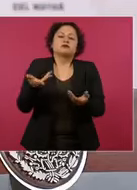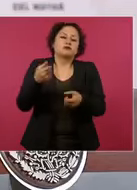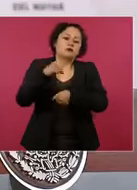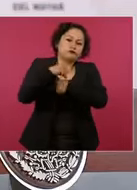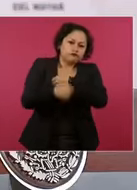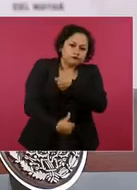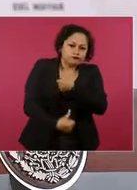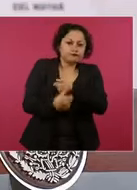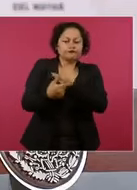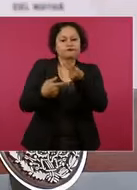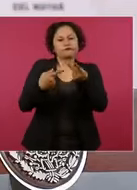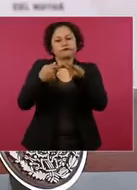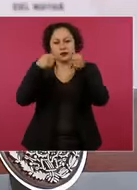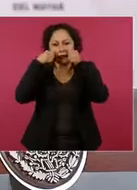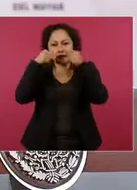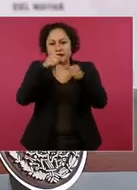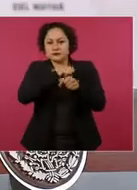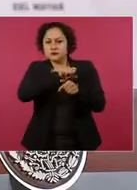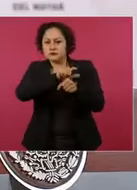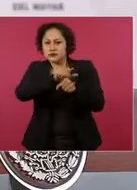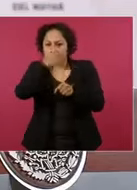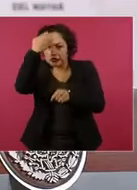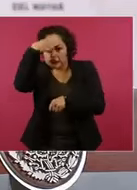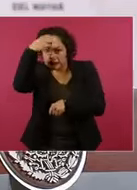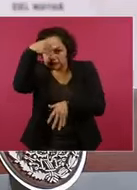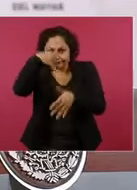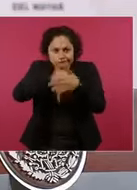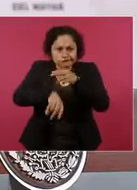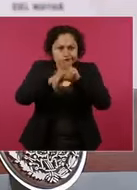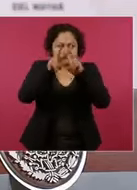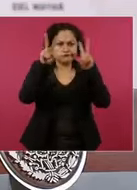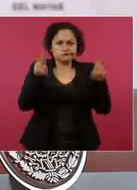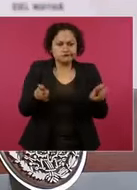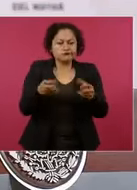garantice el derecho a la salud. Presidente,